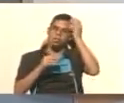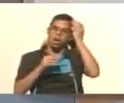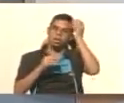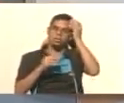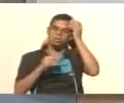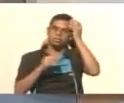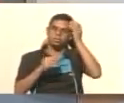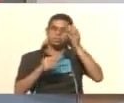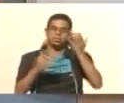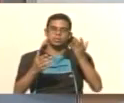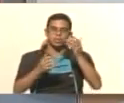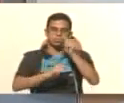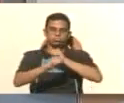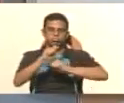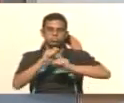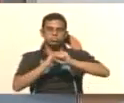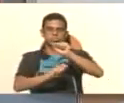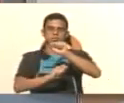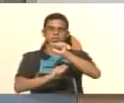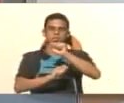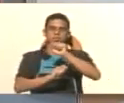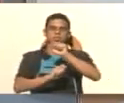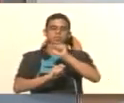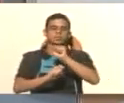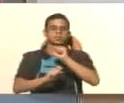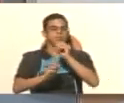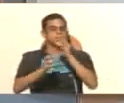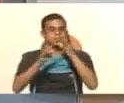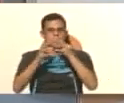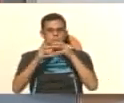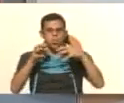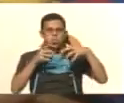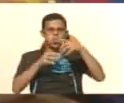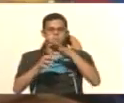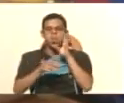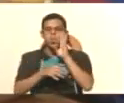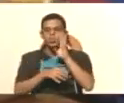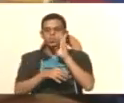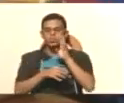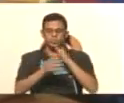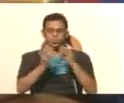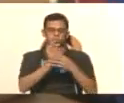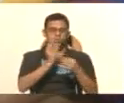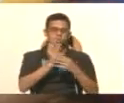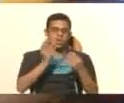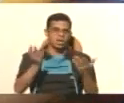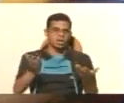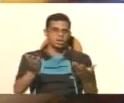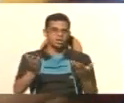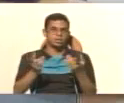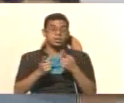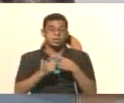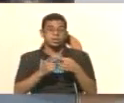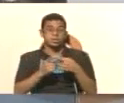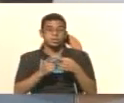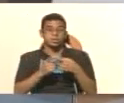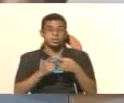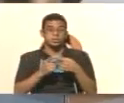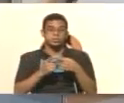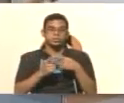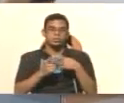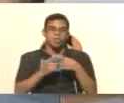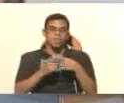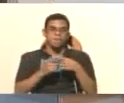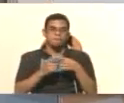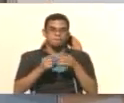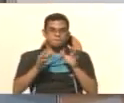que los protege, solo que esa carcasa se va llenando de esta suciedad de grasa y tapa por las partes, por